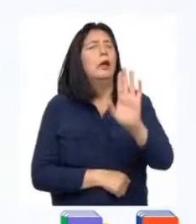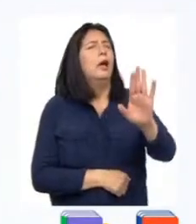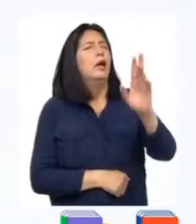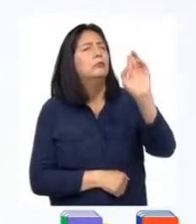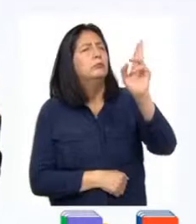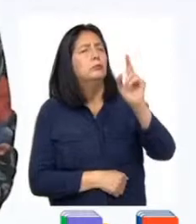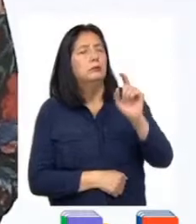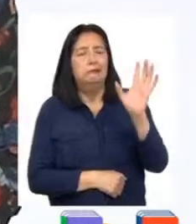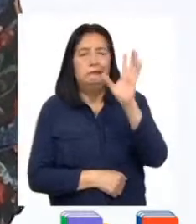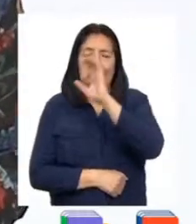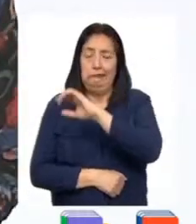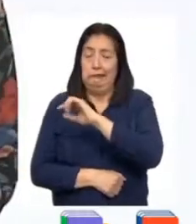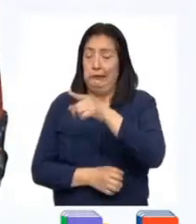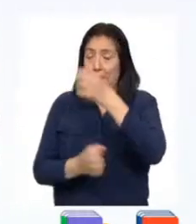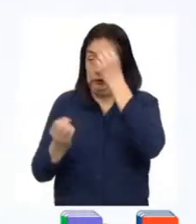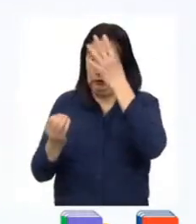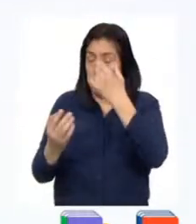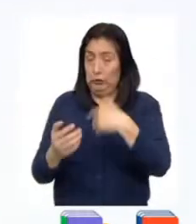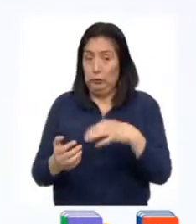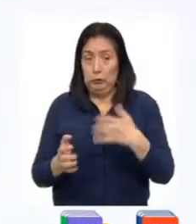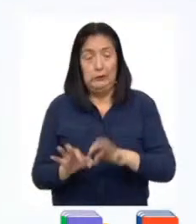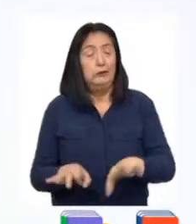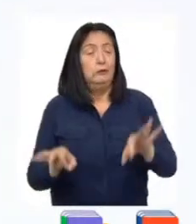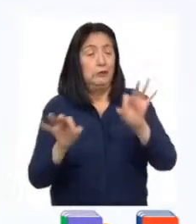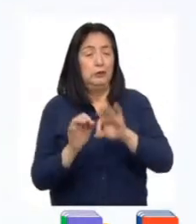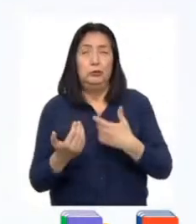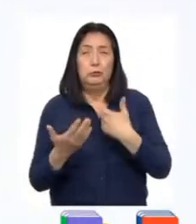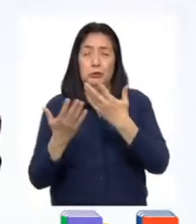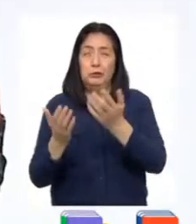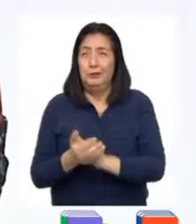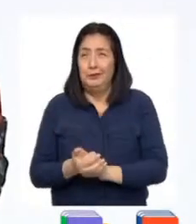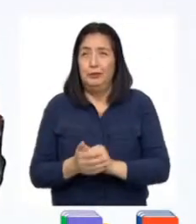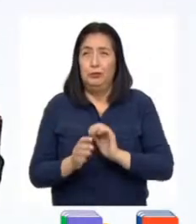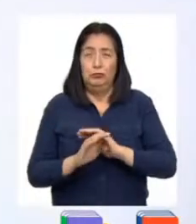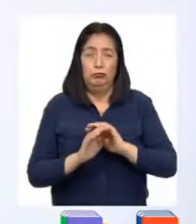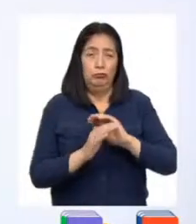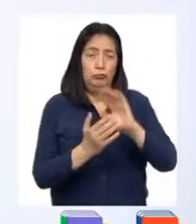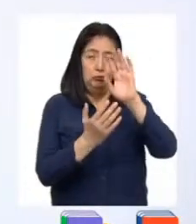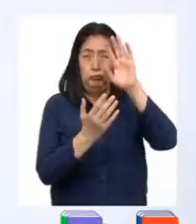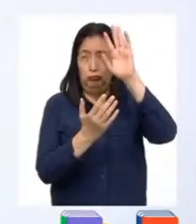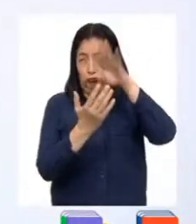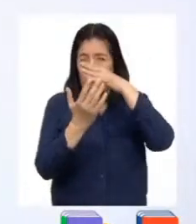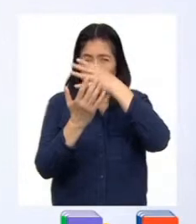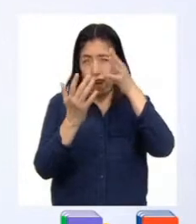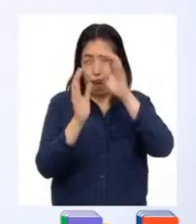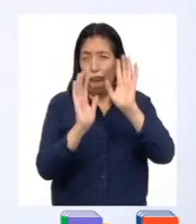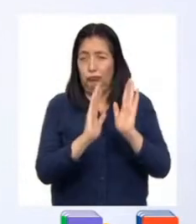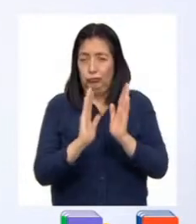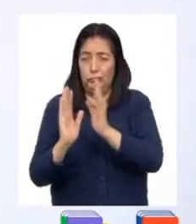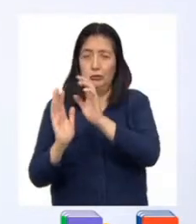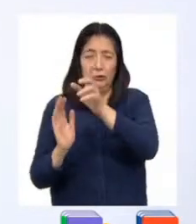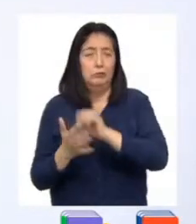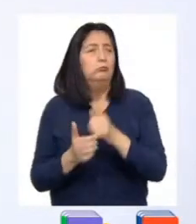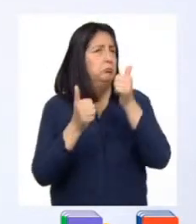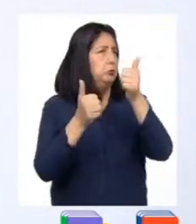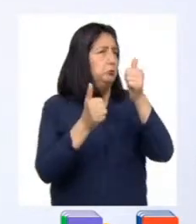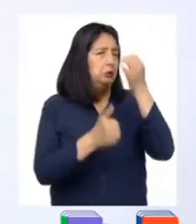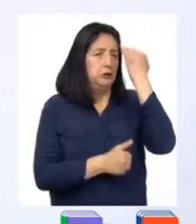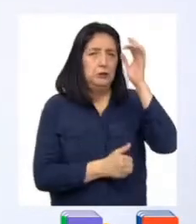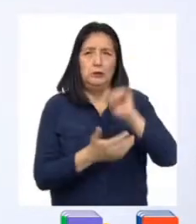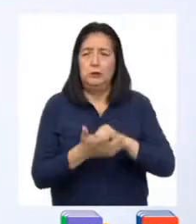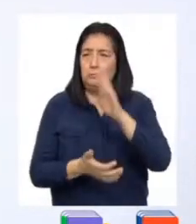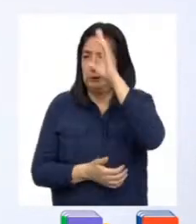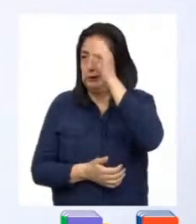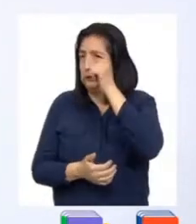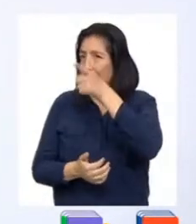no perder nada de esta información tan importante, propongo que hagamos un organizador gráfico. ¡Excelente idea, Pati! Chicas y